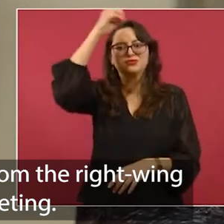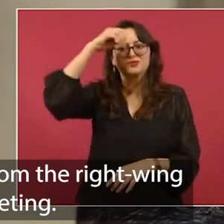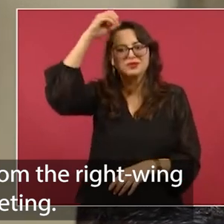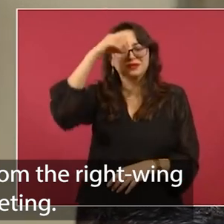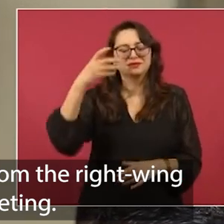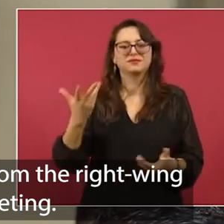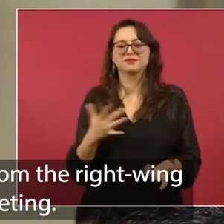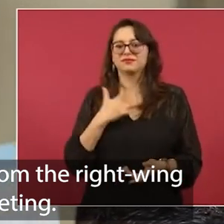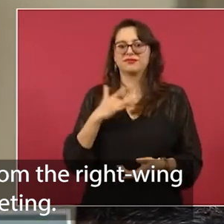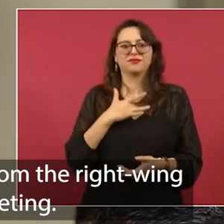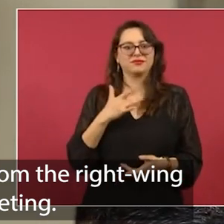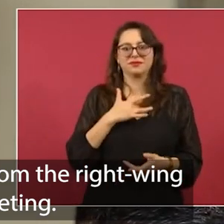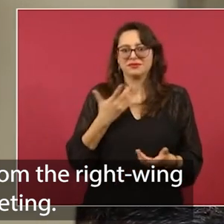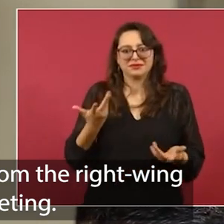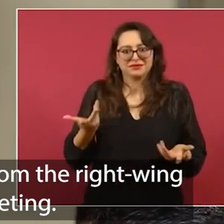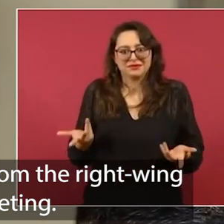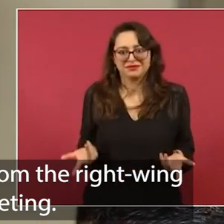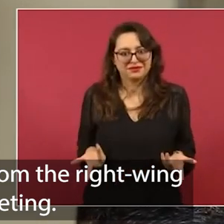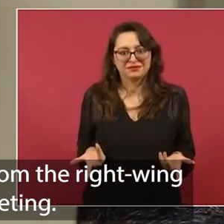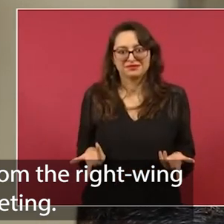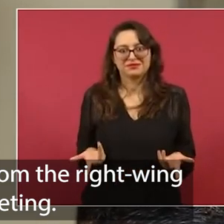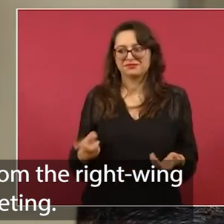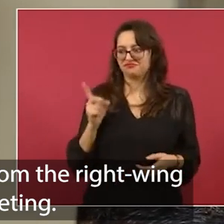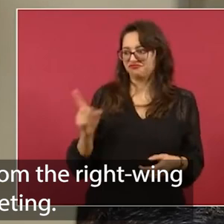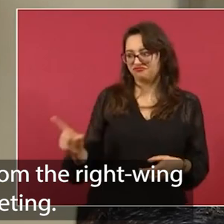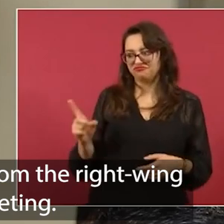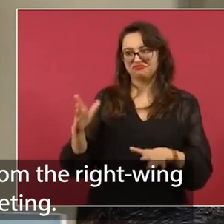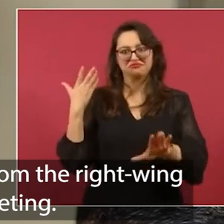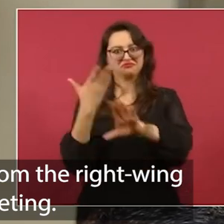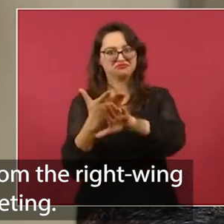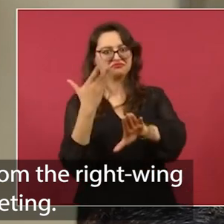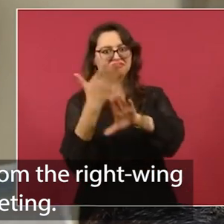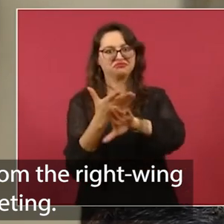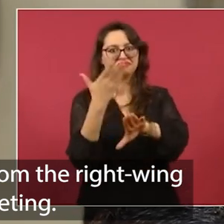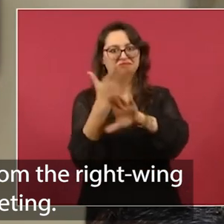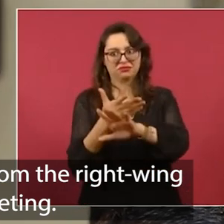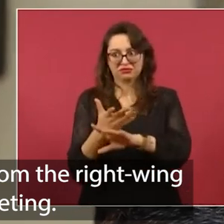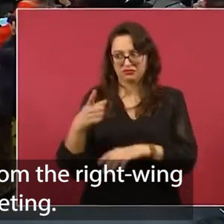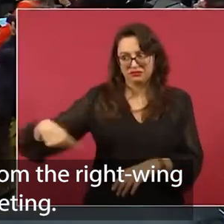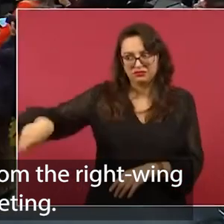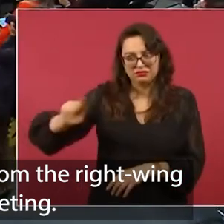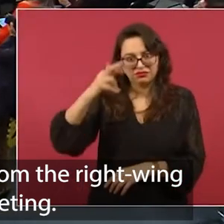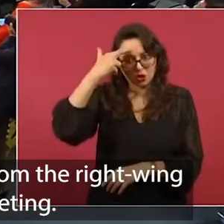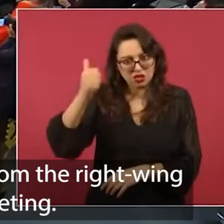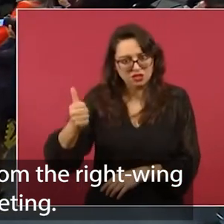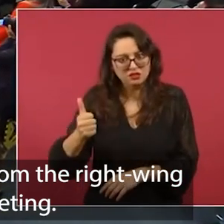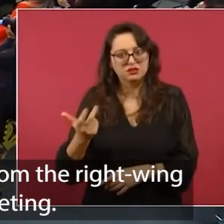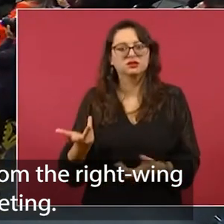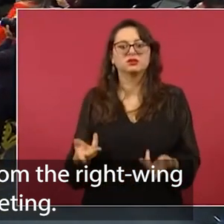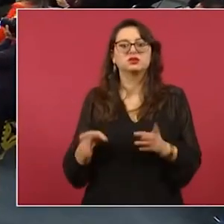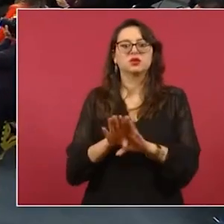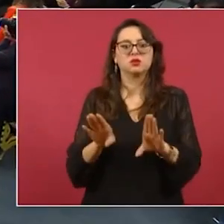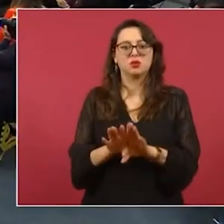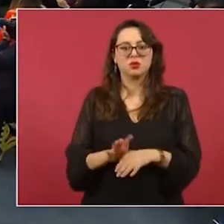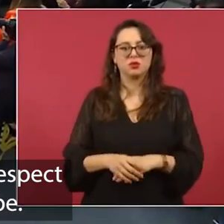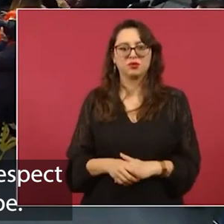verdades tiene esa derecha y sus declaraciones, tanto en Estados Unidos como en Perú esos días en la reunión.